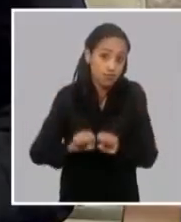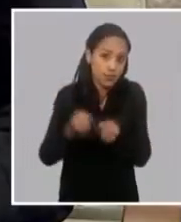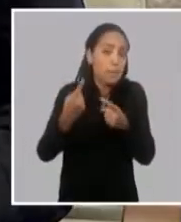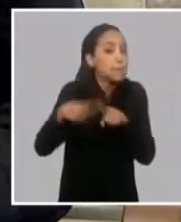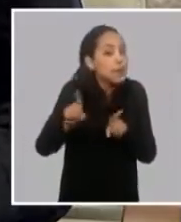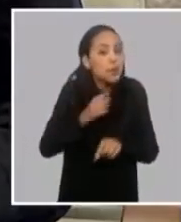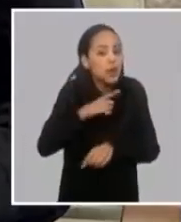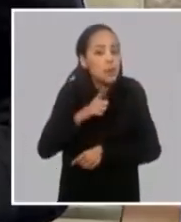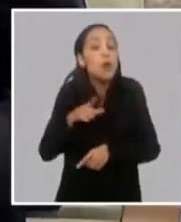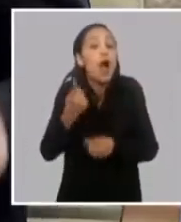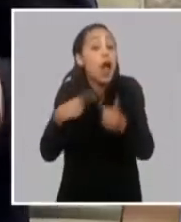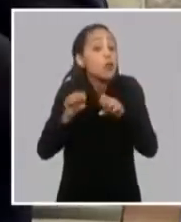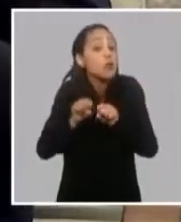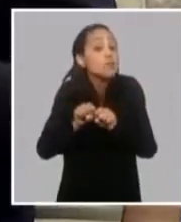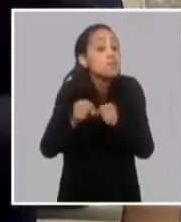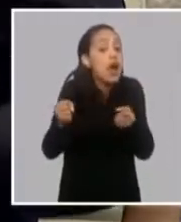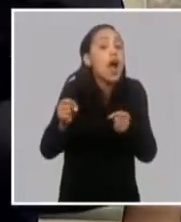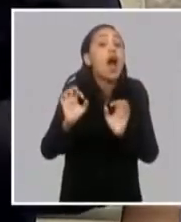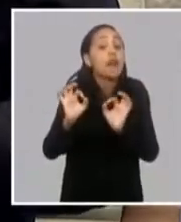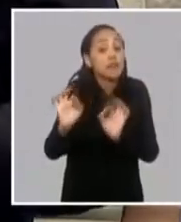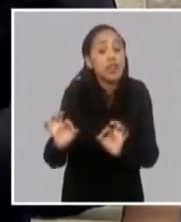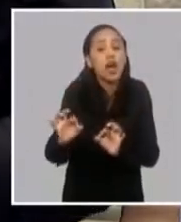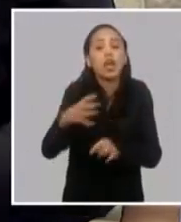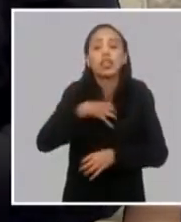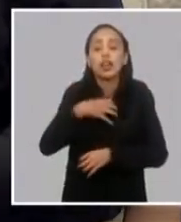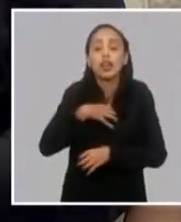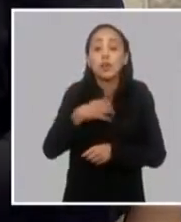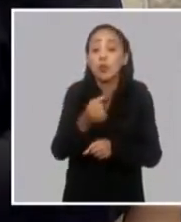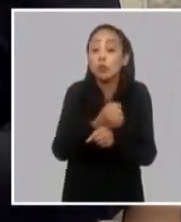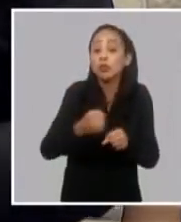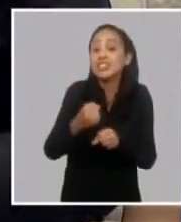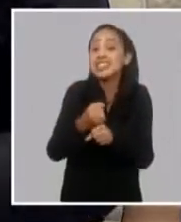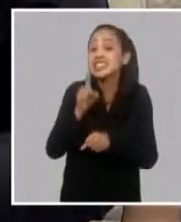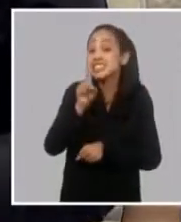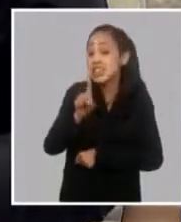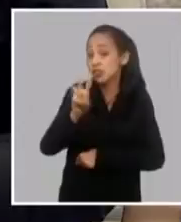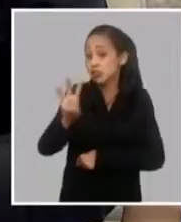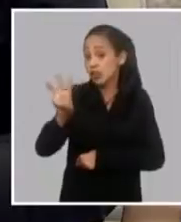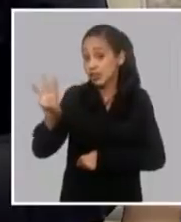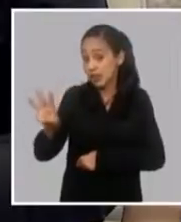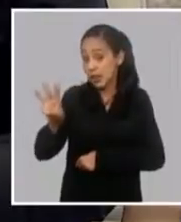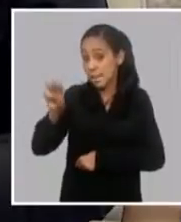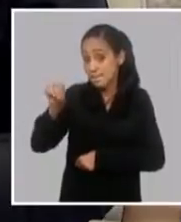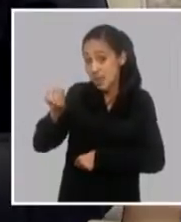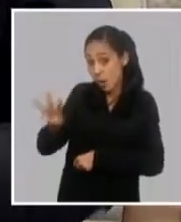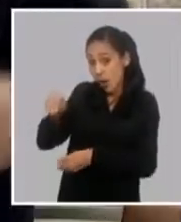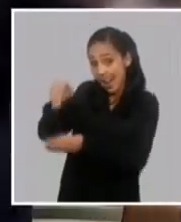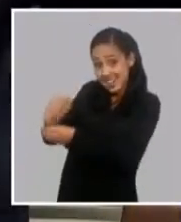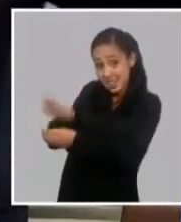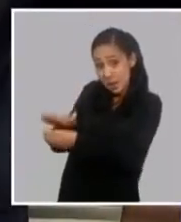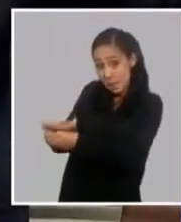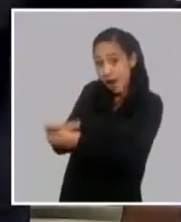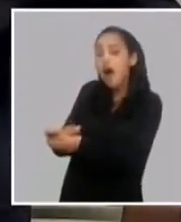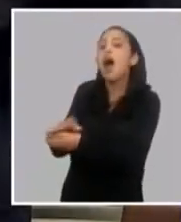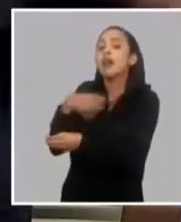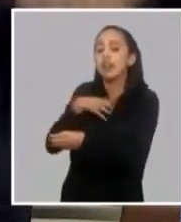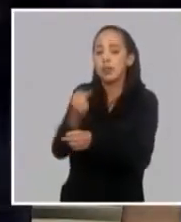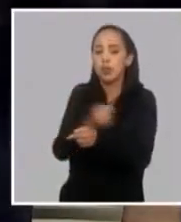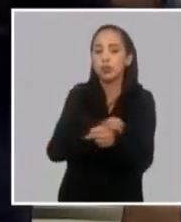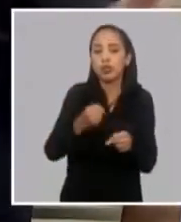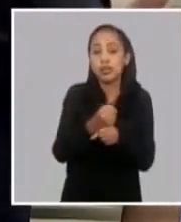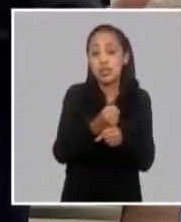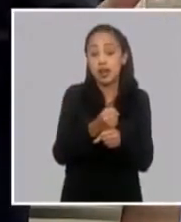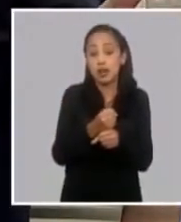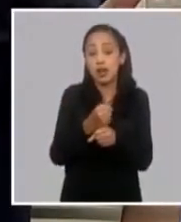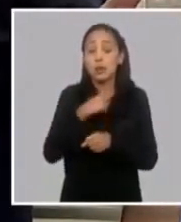pero la realidad entonces es habría que utilizar esos 133 megawatts de reserva y si sale, por ejemplo, Guitera, que